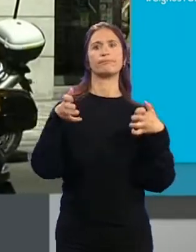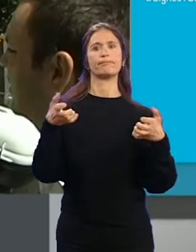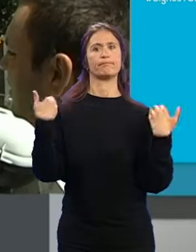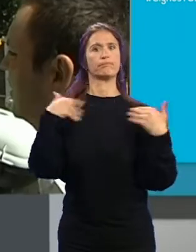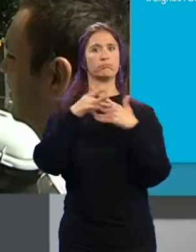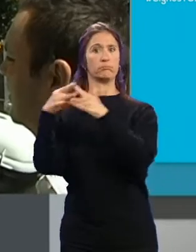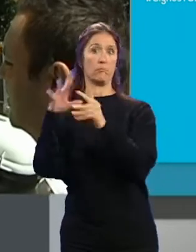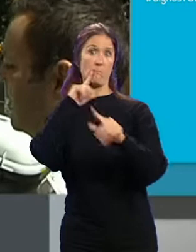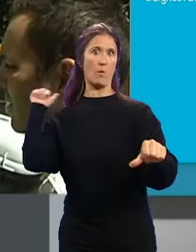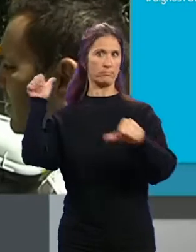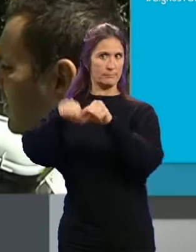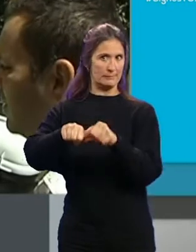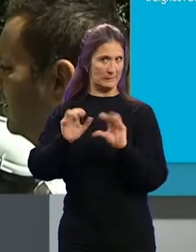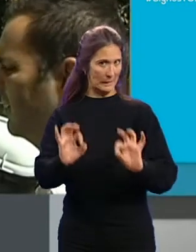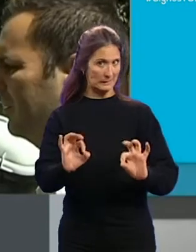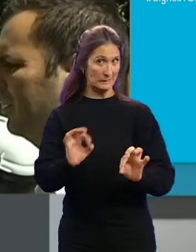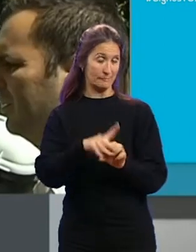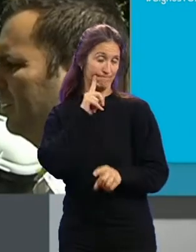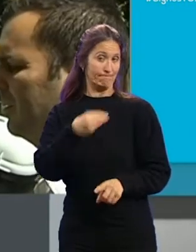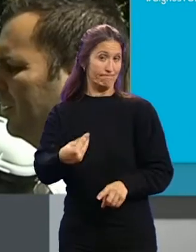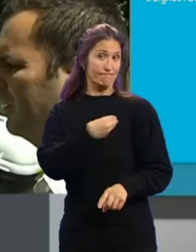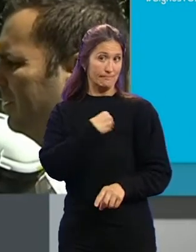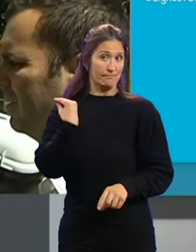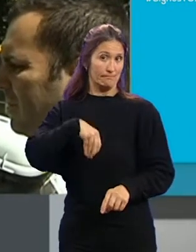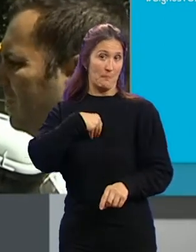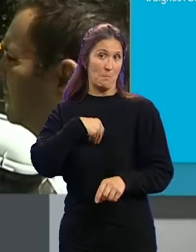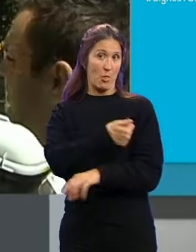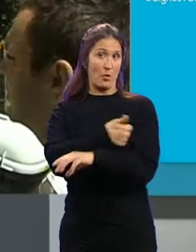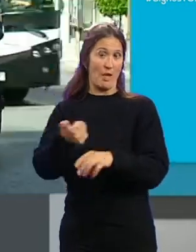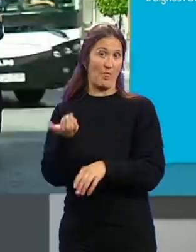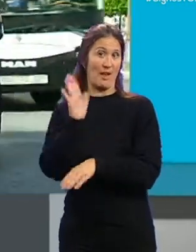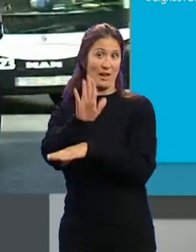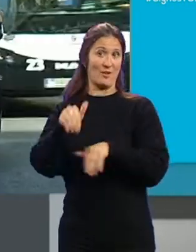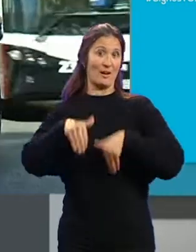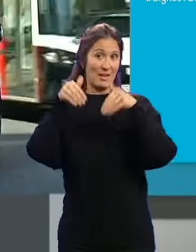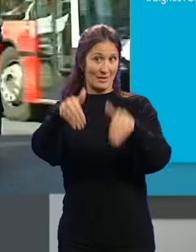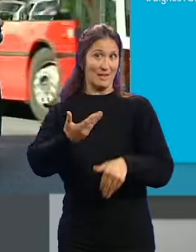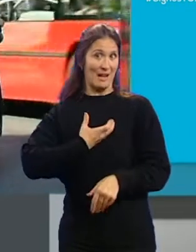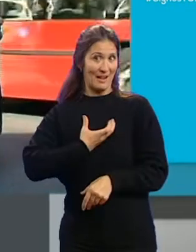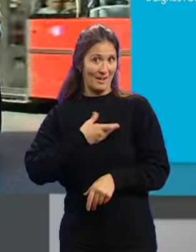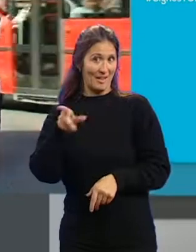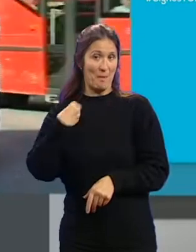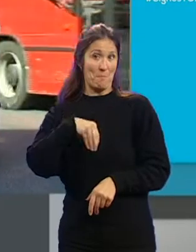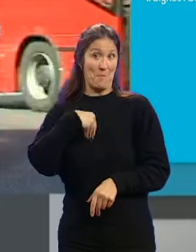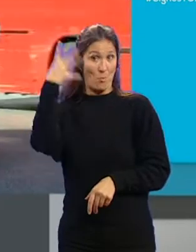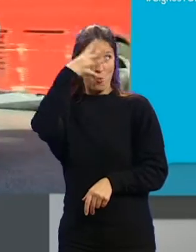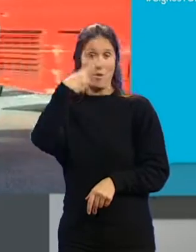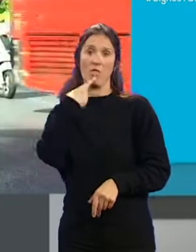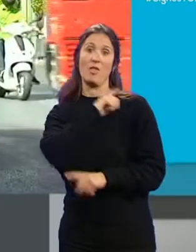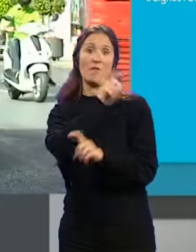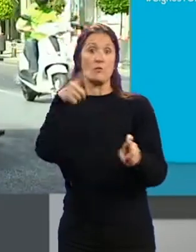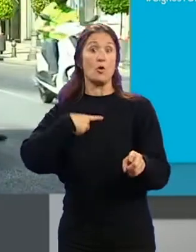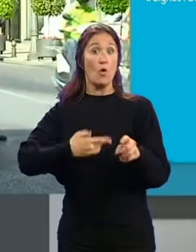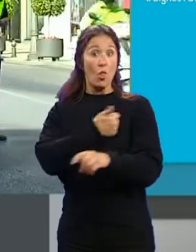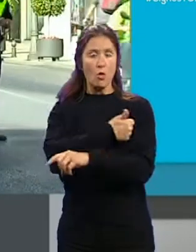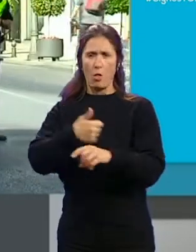ha venido sucediendo hasta ahora... ...ha lamentado el candidato de Ciudadanos... ...a la Alcaldía de la Capital... ...quien ha garantizado que su formación... ...va